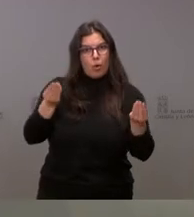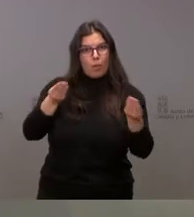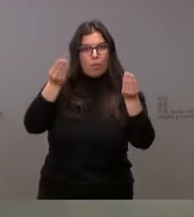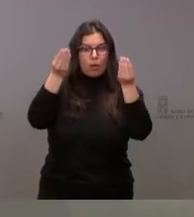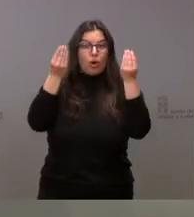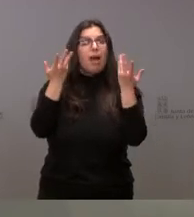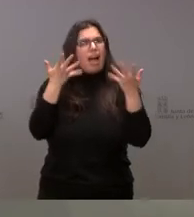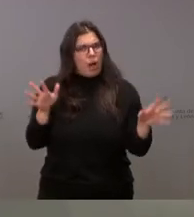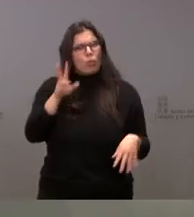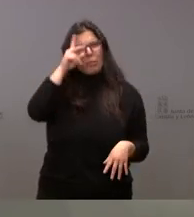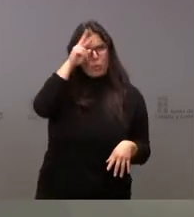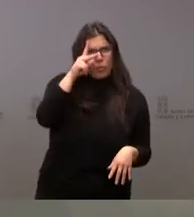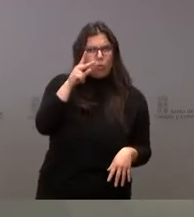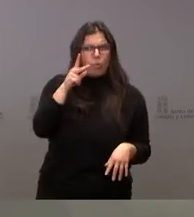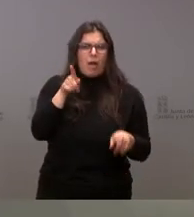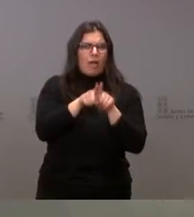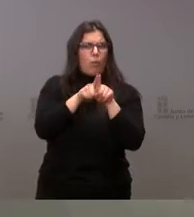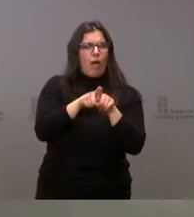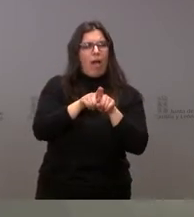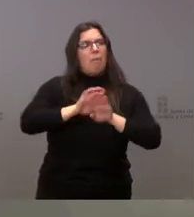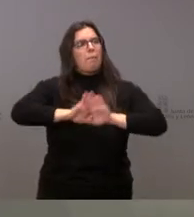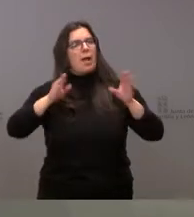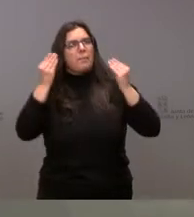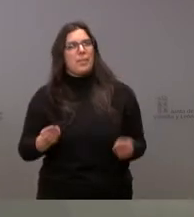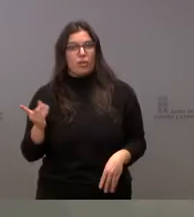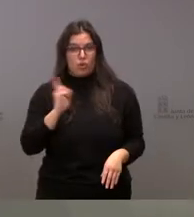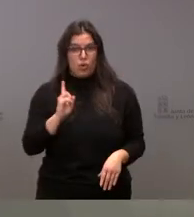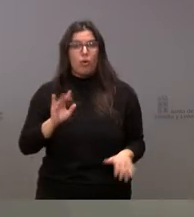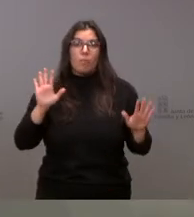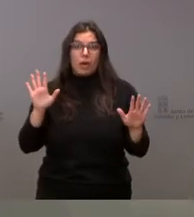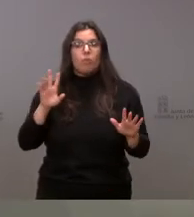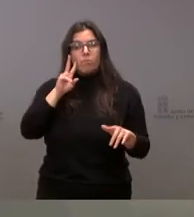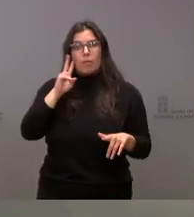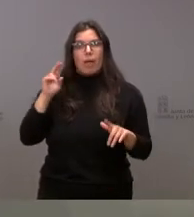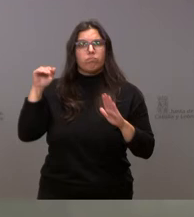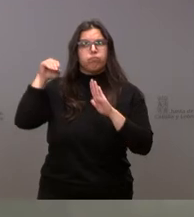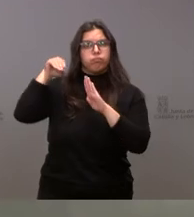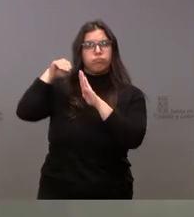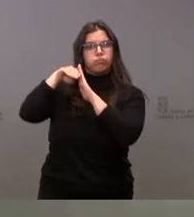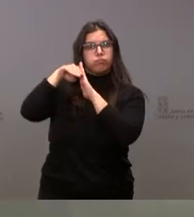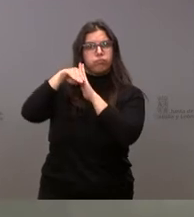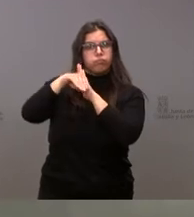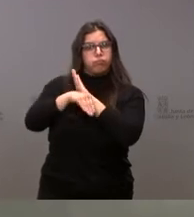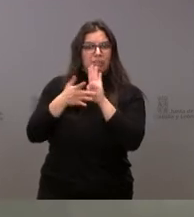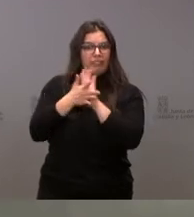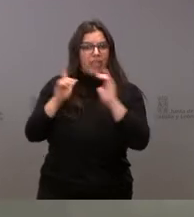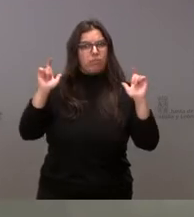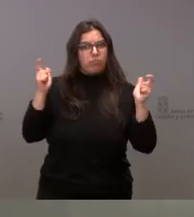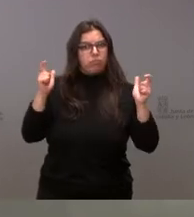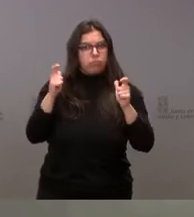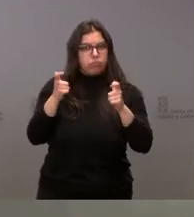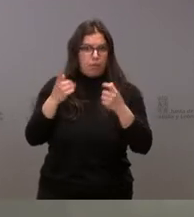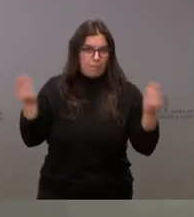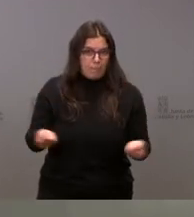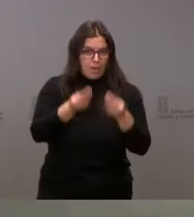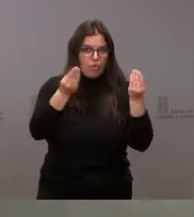preocupantes y que no debemos bajar en ningún momento la guardia, están determinando una clara reducción, tanto en la